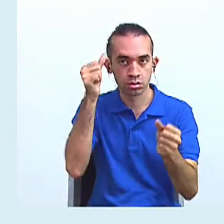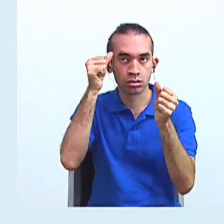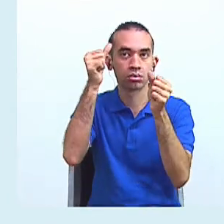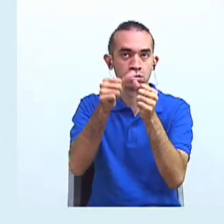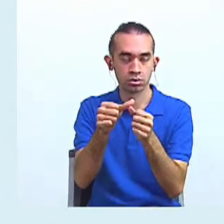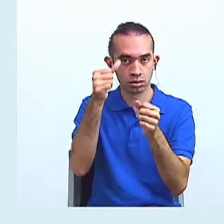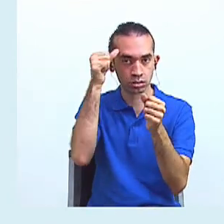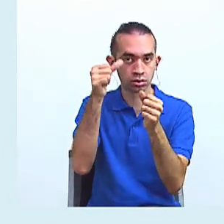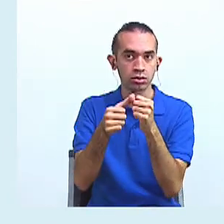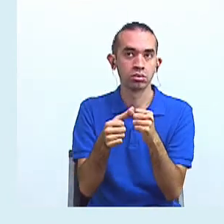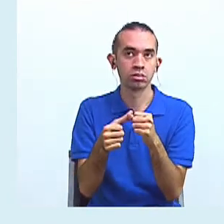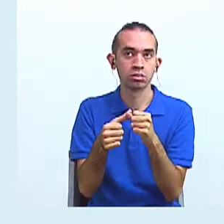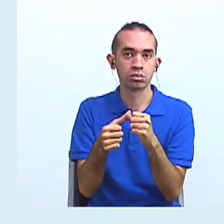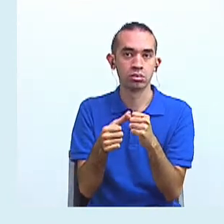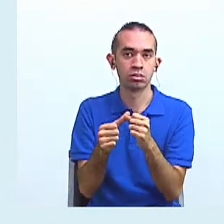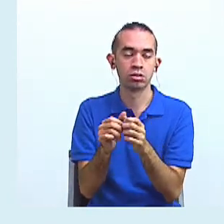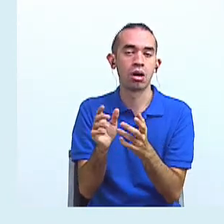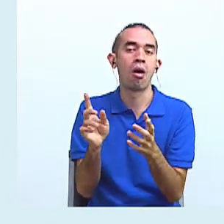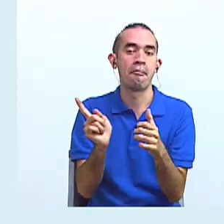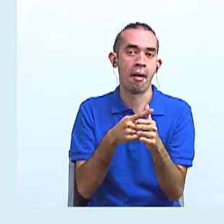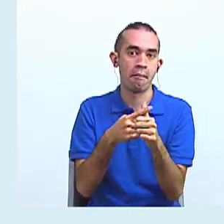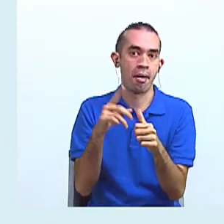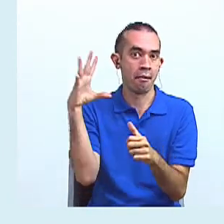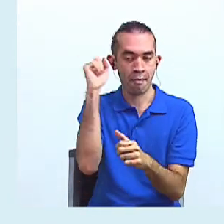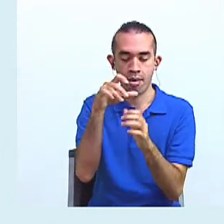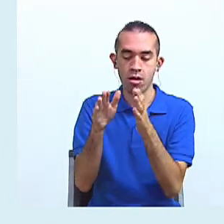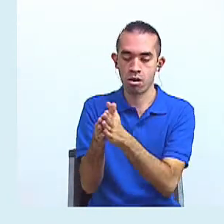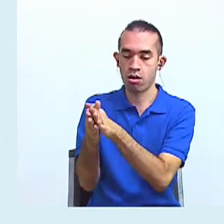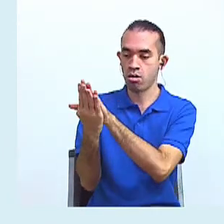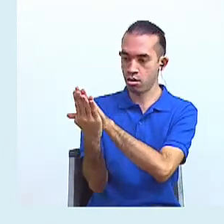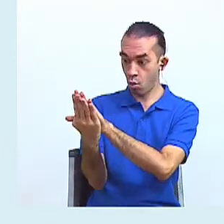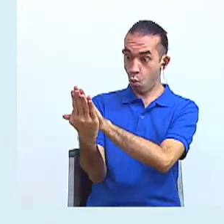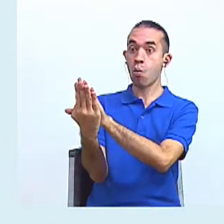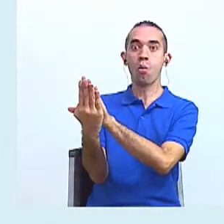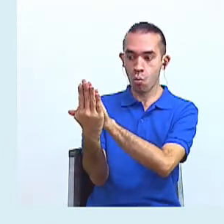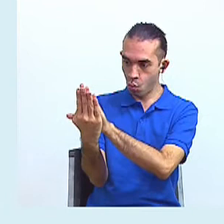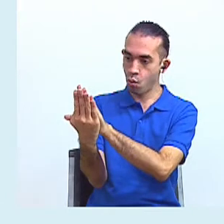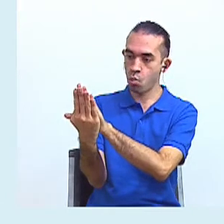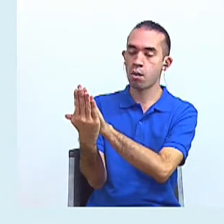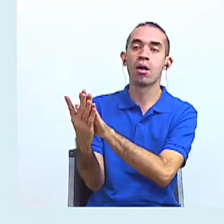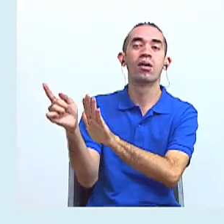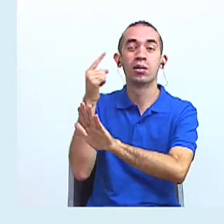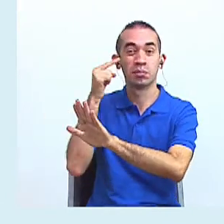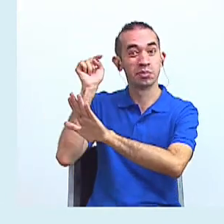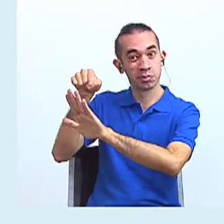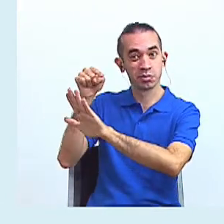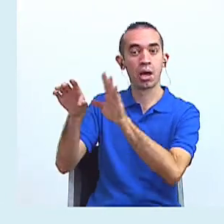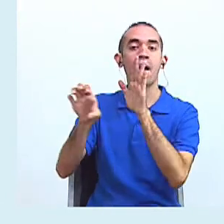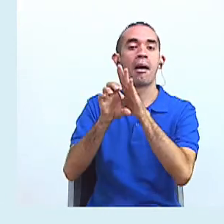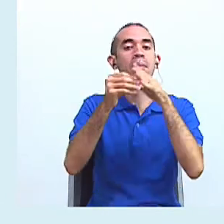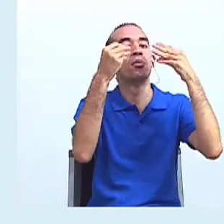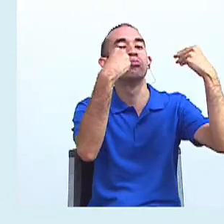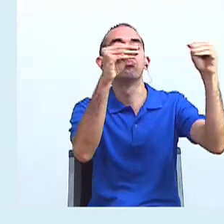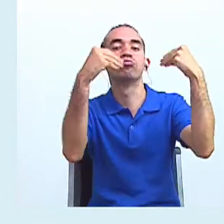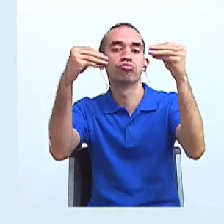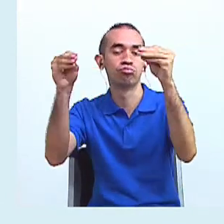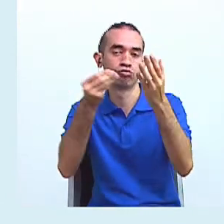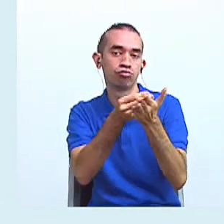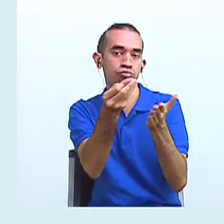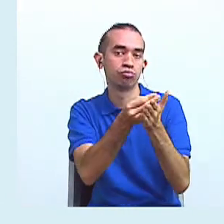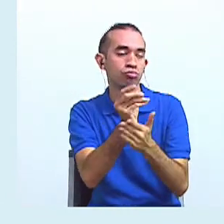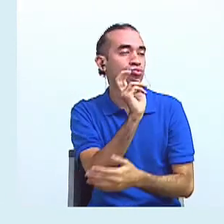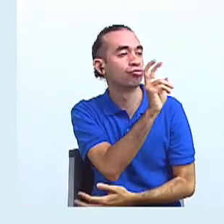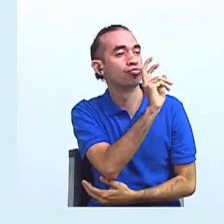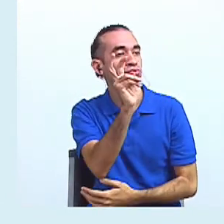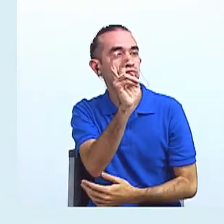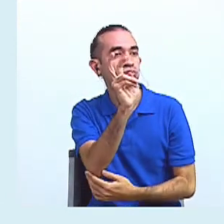portada es el primer acercamiento que tenemos a un texto. Por ejemplo, cuando vamos a una tienda a comprar, ¿qué vemos